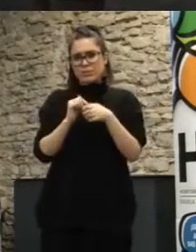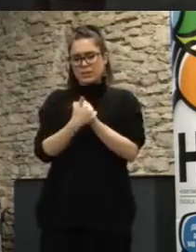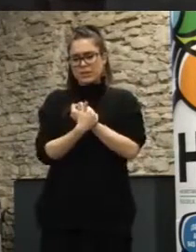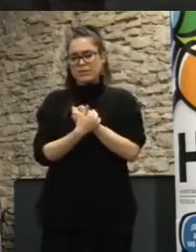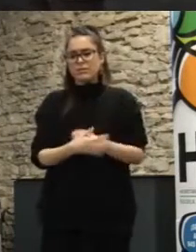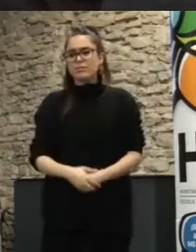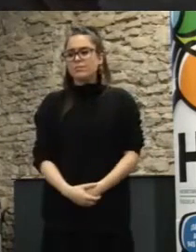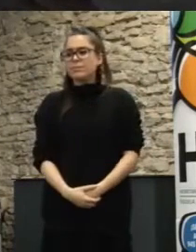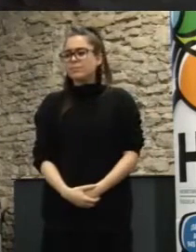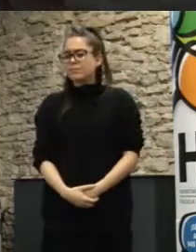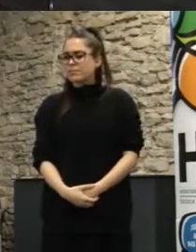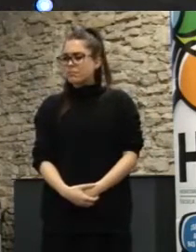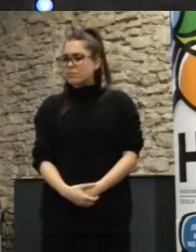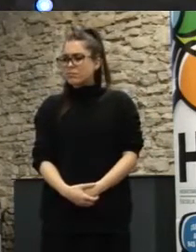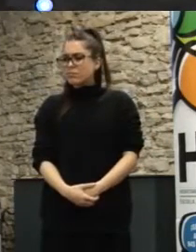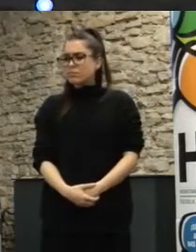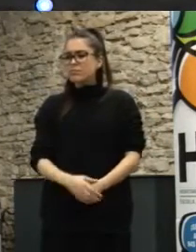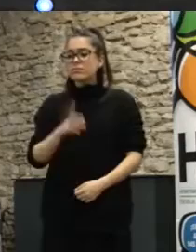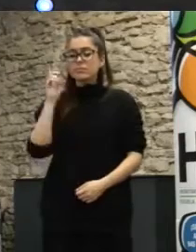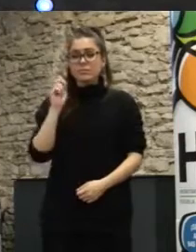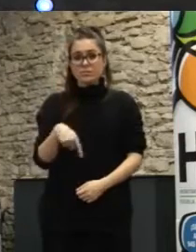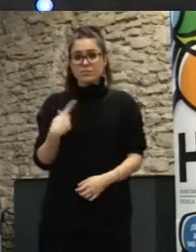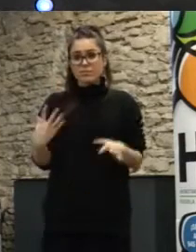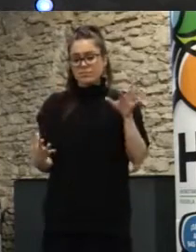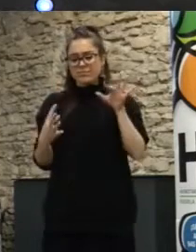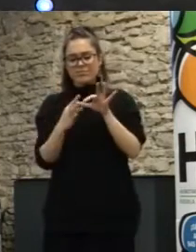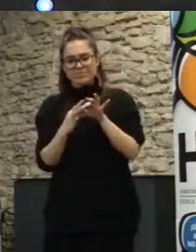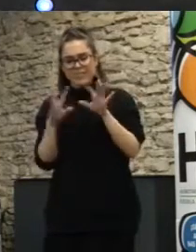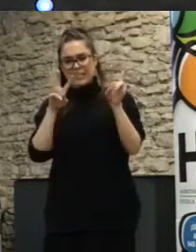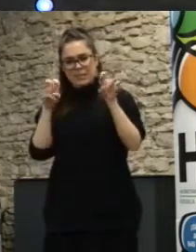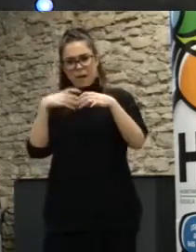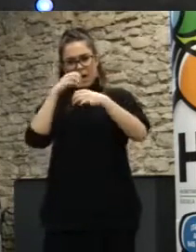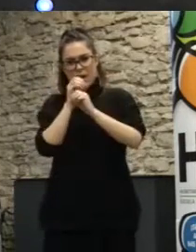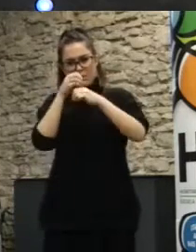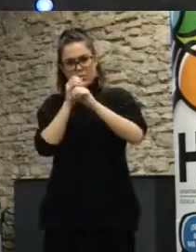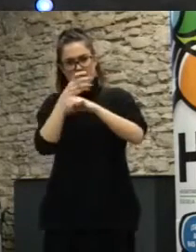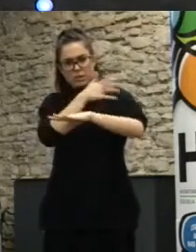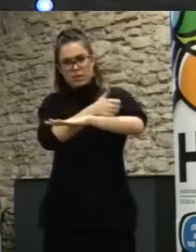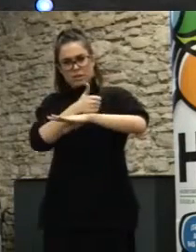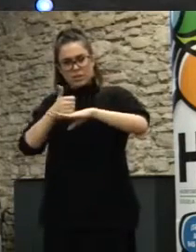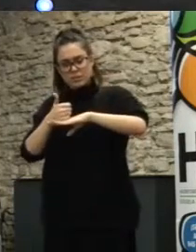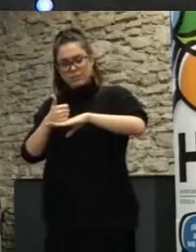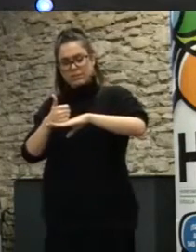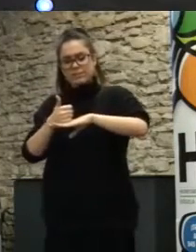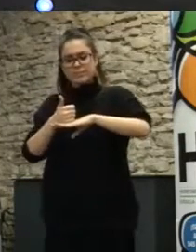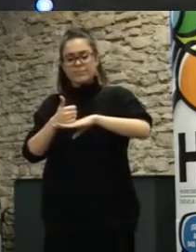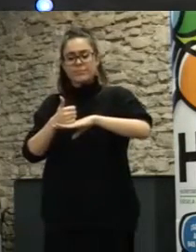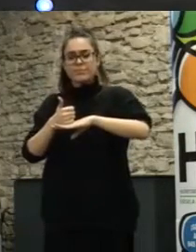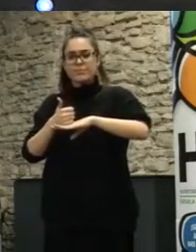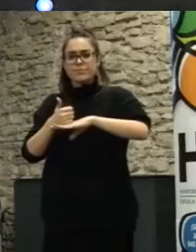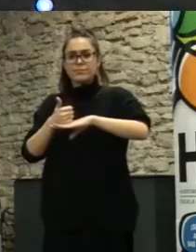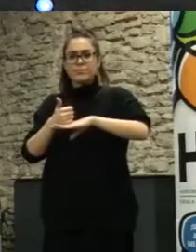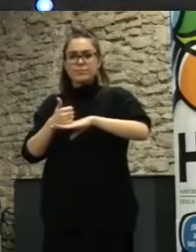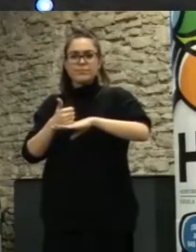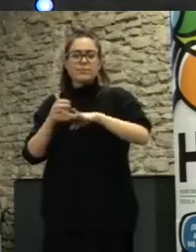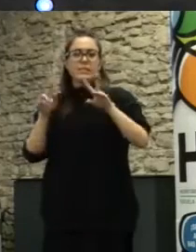bueno el tema de la desintermediación que tiene que ver con todo esto de los laboratorios ciudadanos con bueno pues esta idea de que